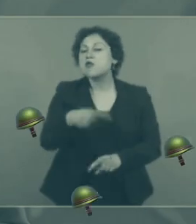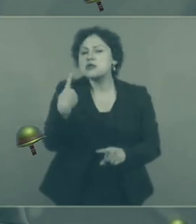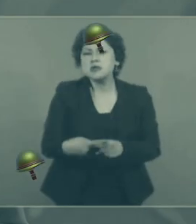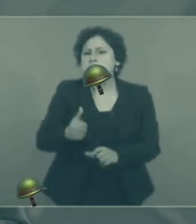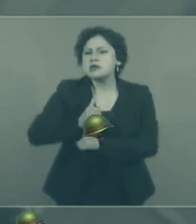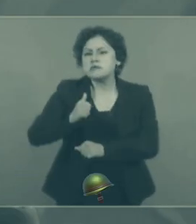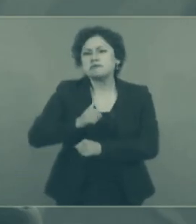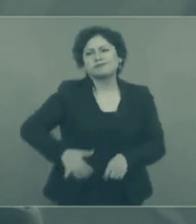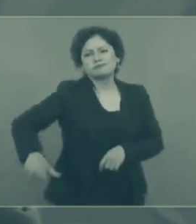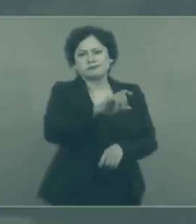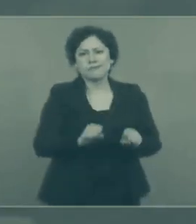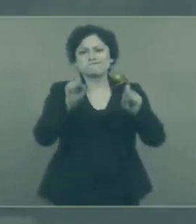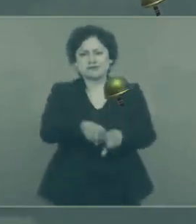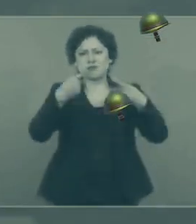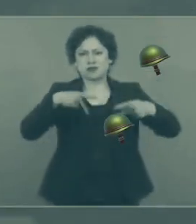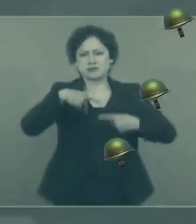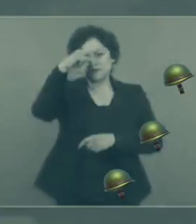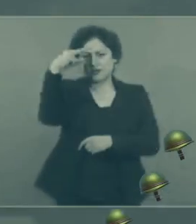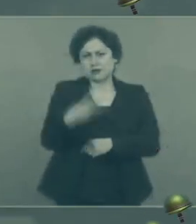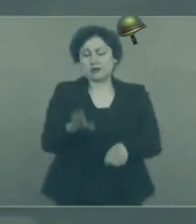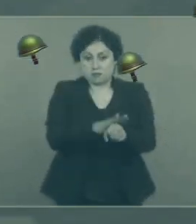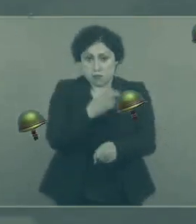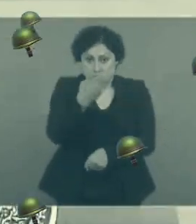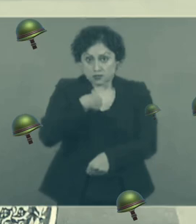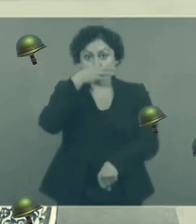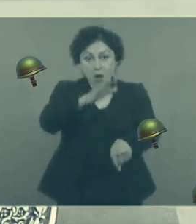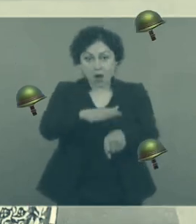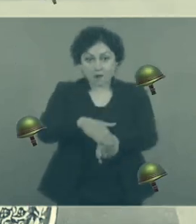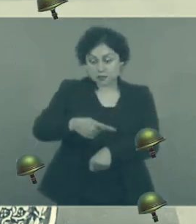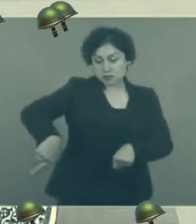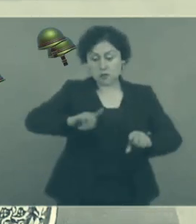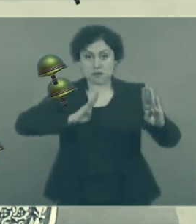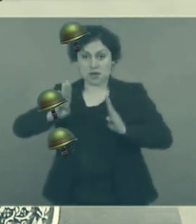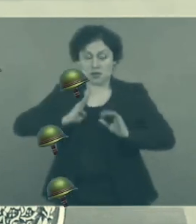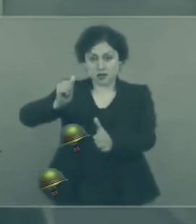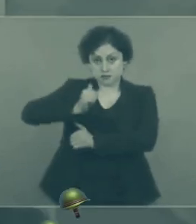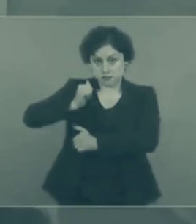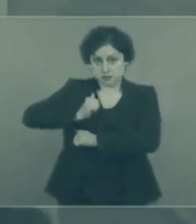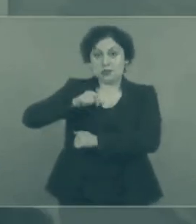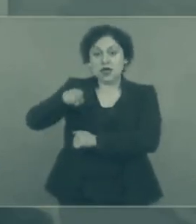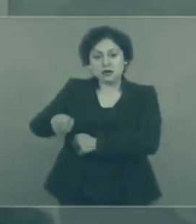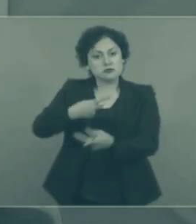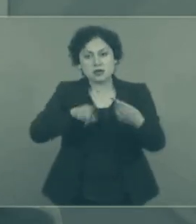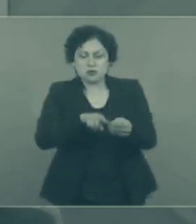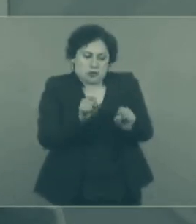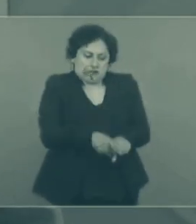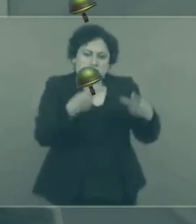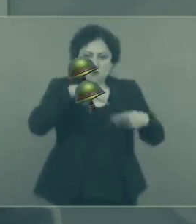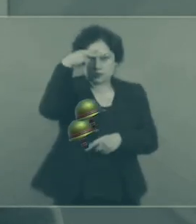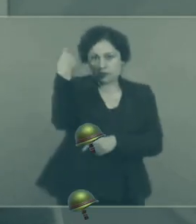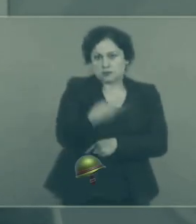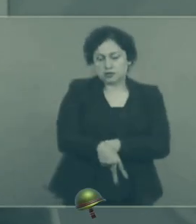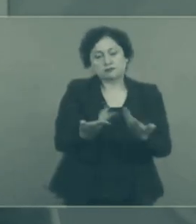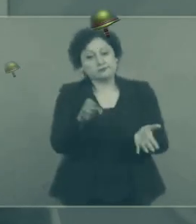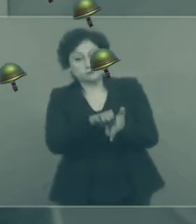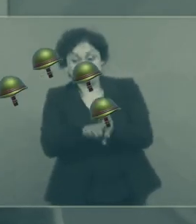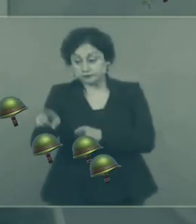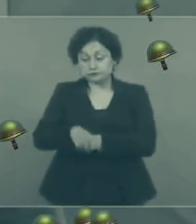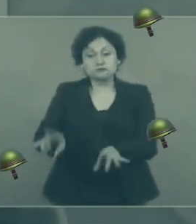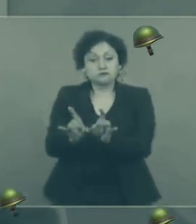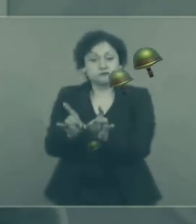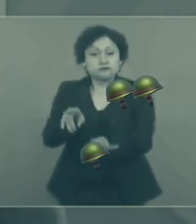eso digo que el soldado es pueblo uniformado. Y cuando han cometido errores, que los han cometido, ha sido fundamentalmente